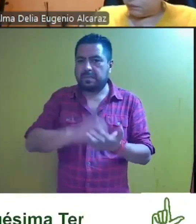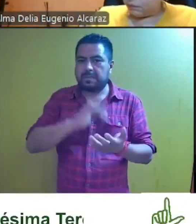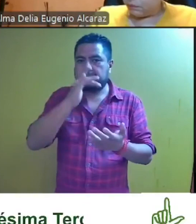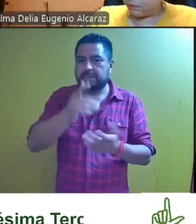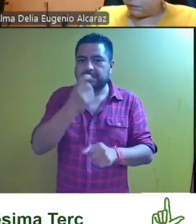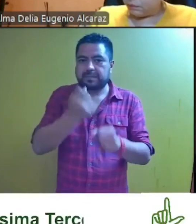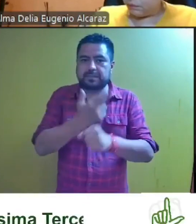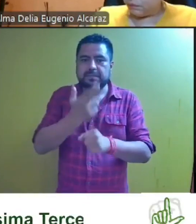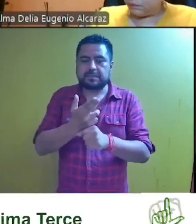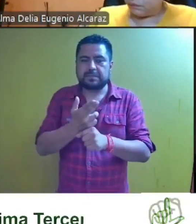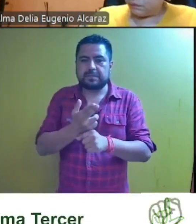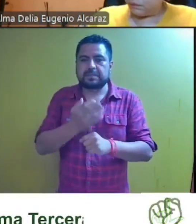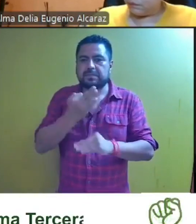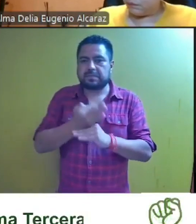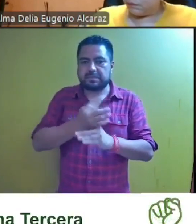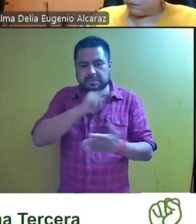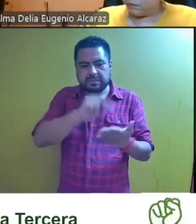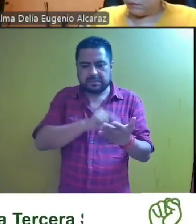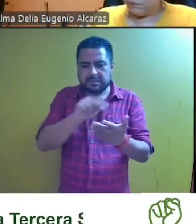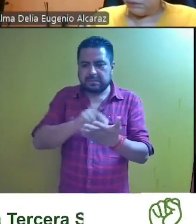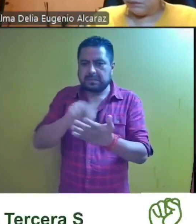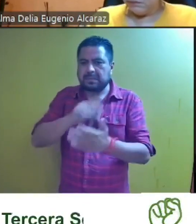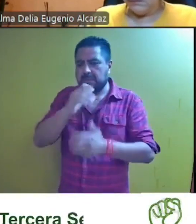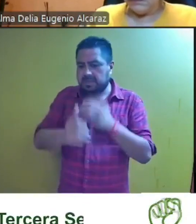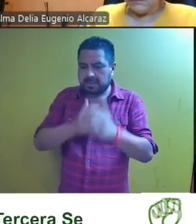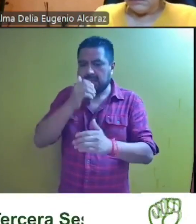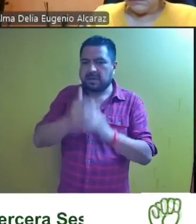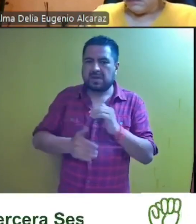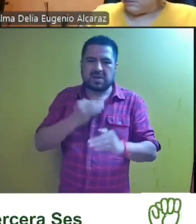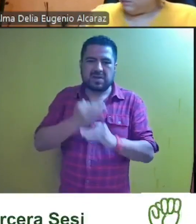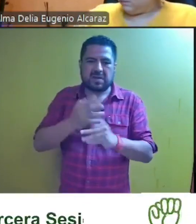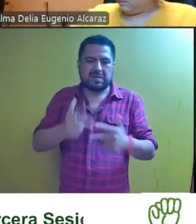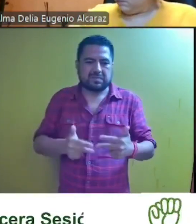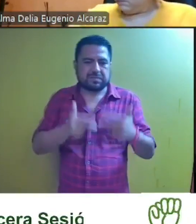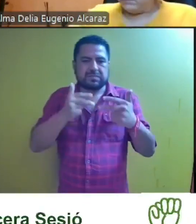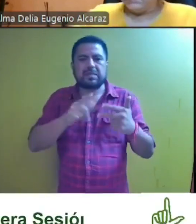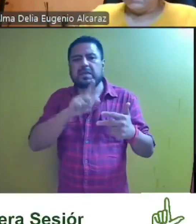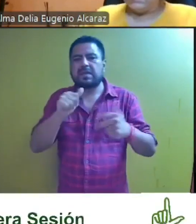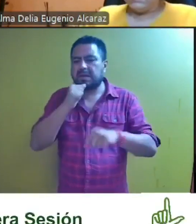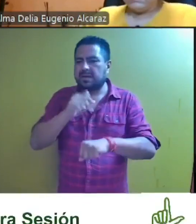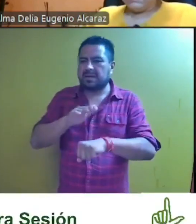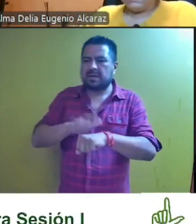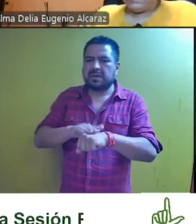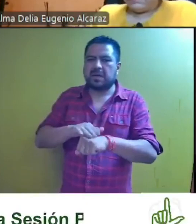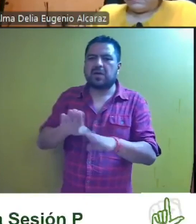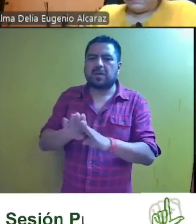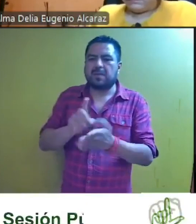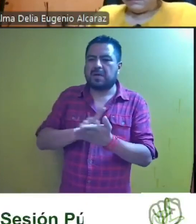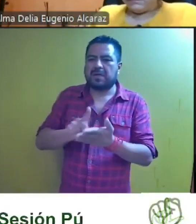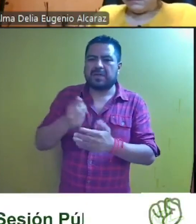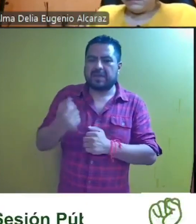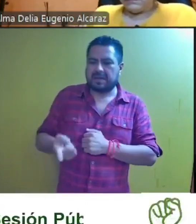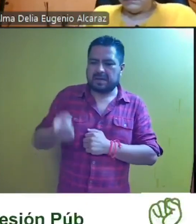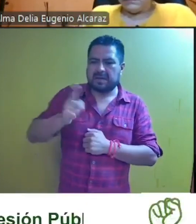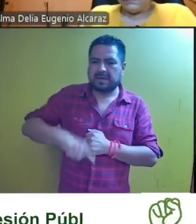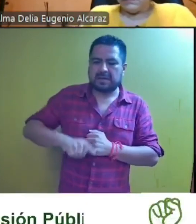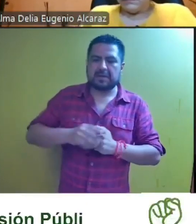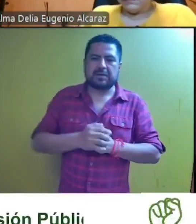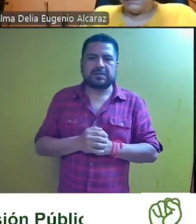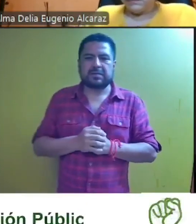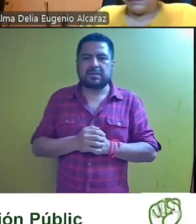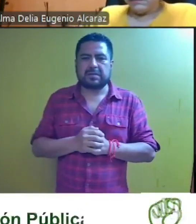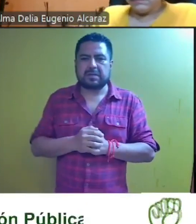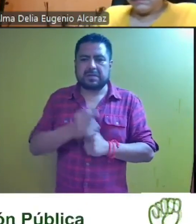secretario sirva hacer recargar las firmas a la conclusión de esta sesión y en consecuencia notificarla como en derecho corresponde